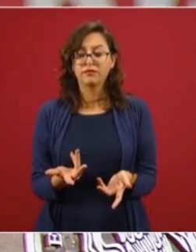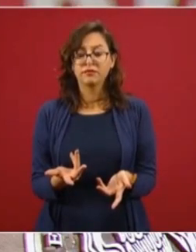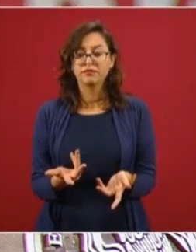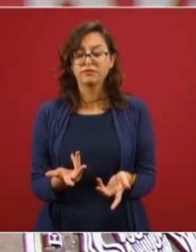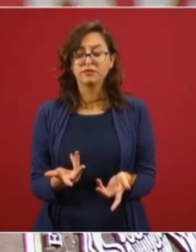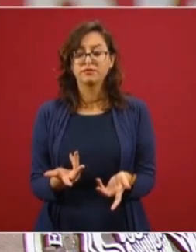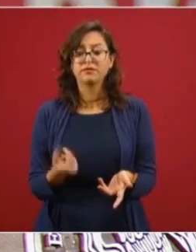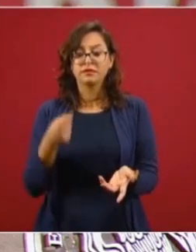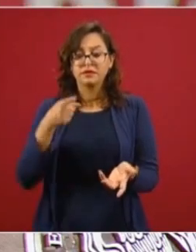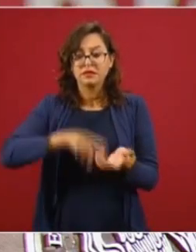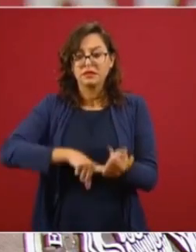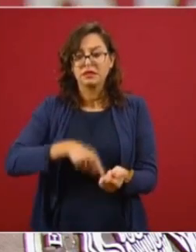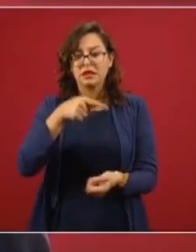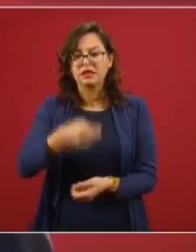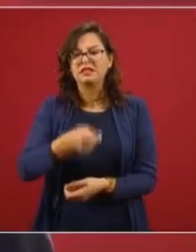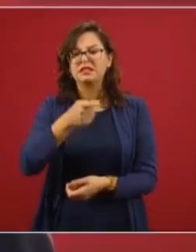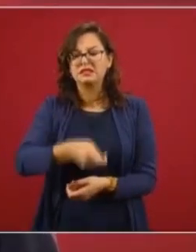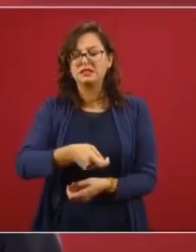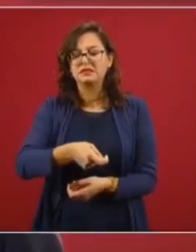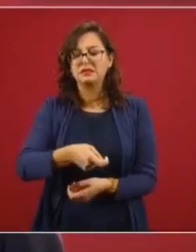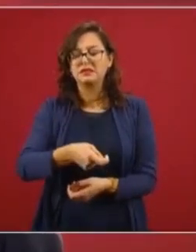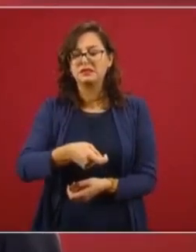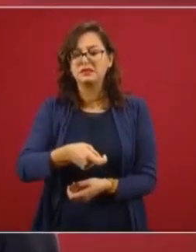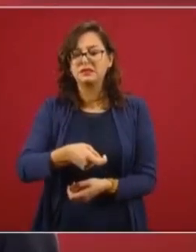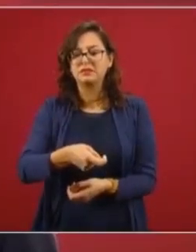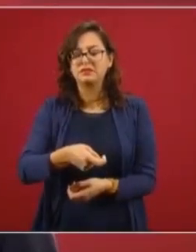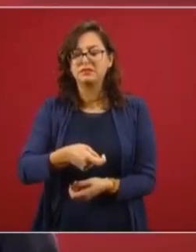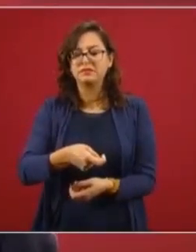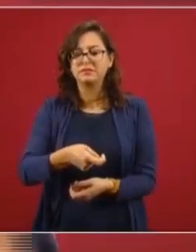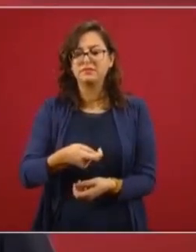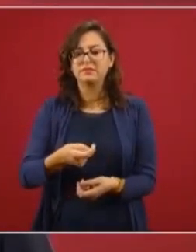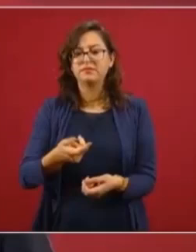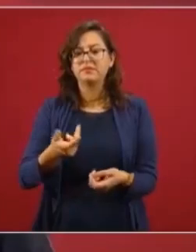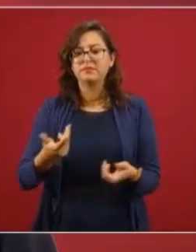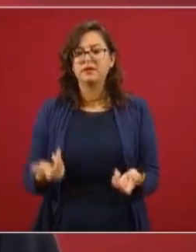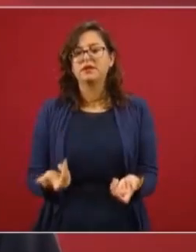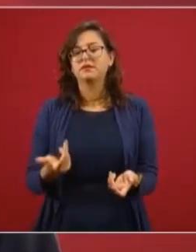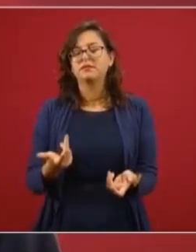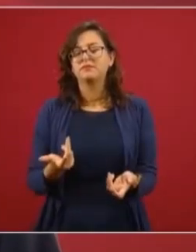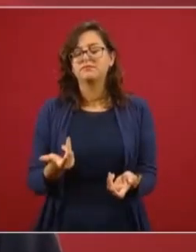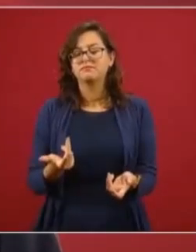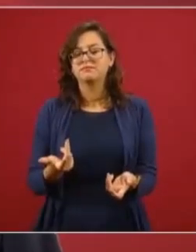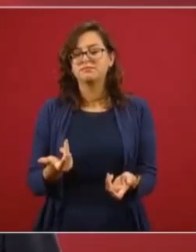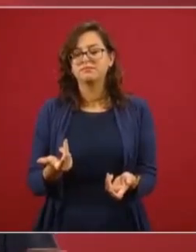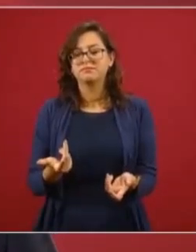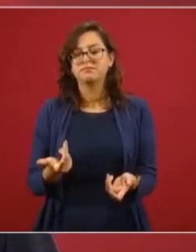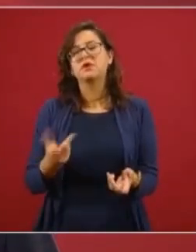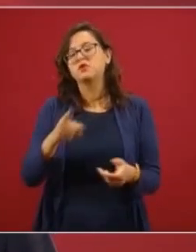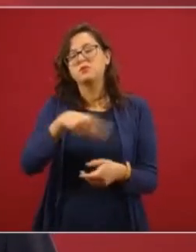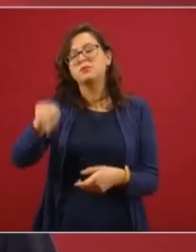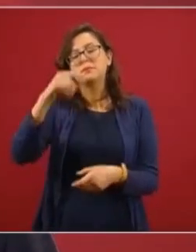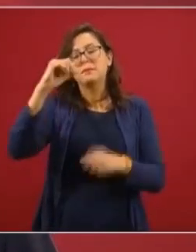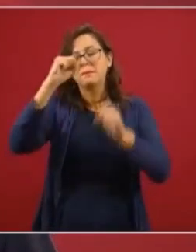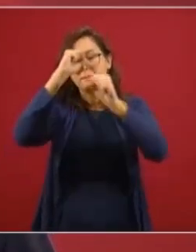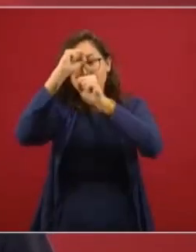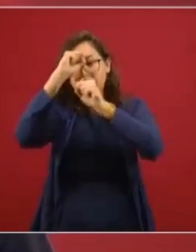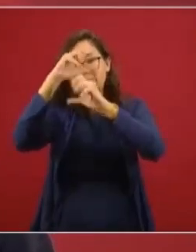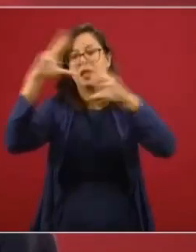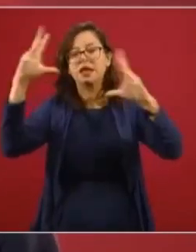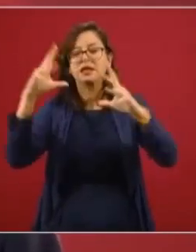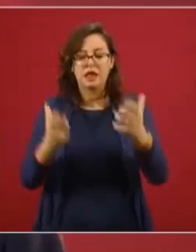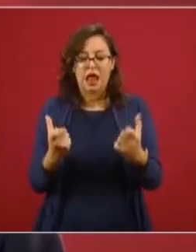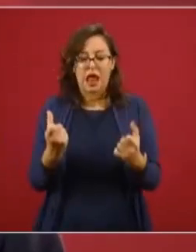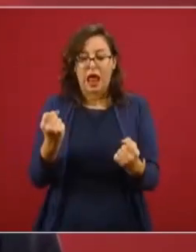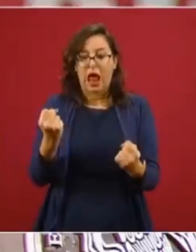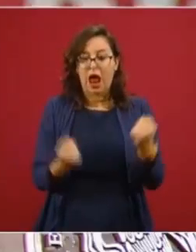a un vector, a un vector donde, cuando decimos un vector, estamos hablando, imagínense que estamos hablando de un coche,